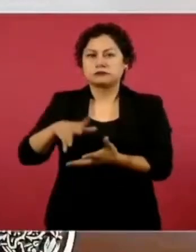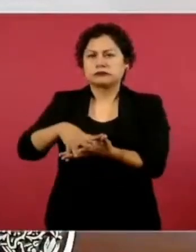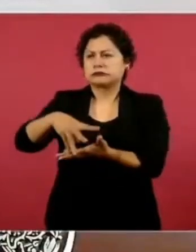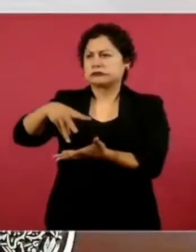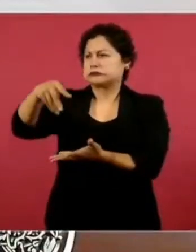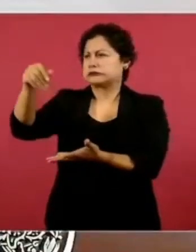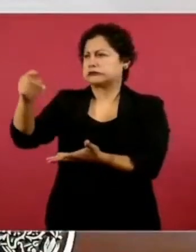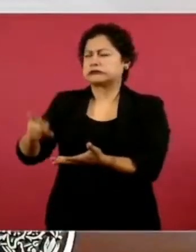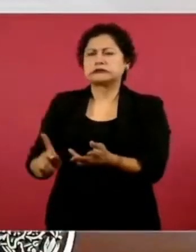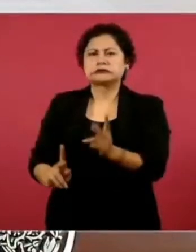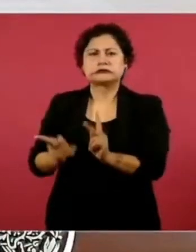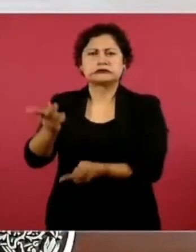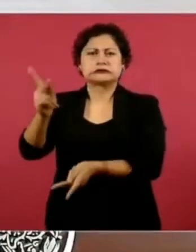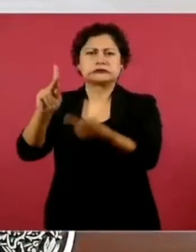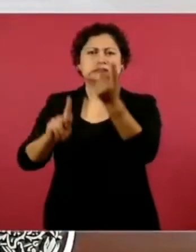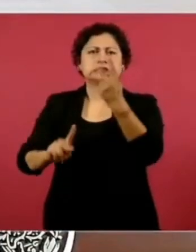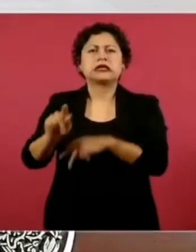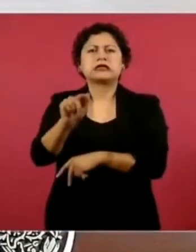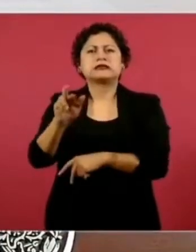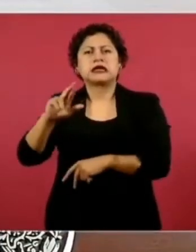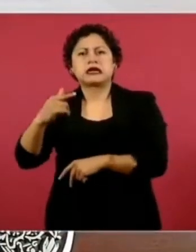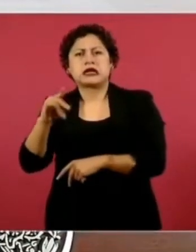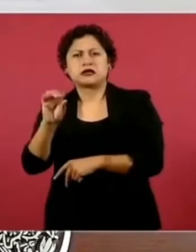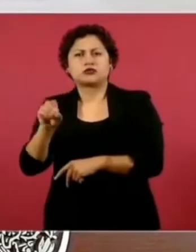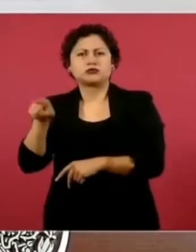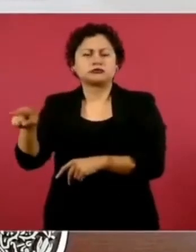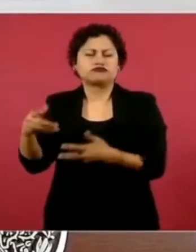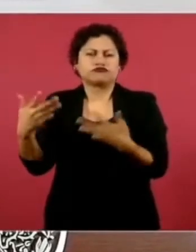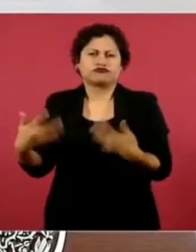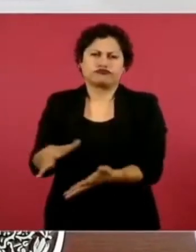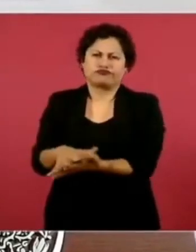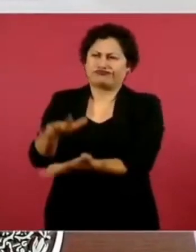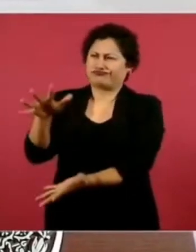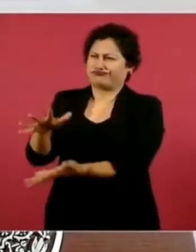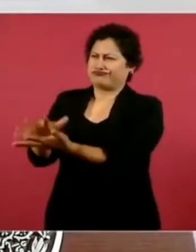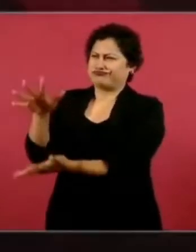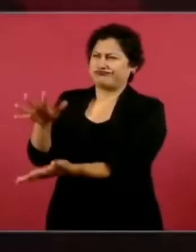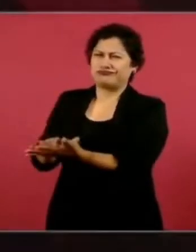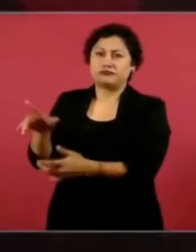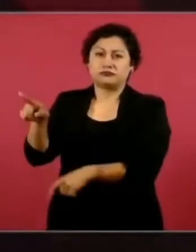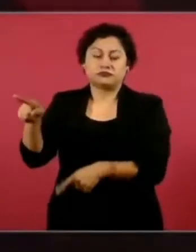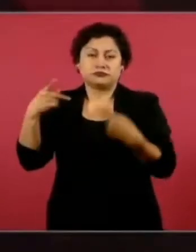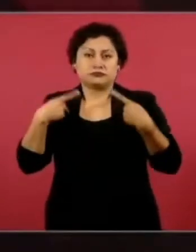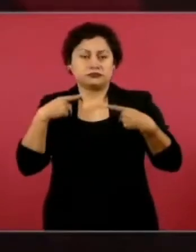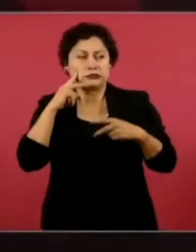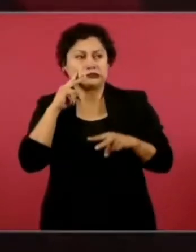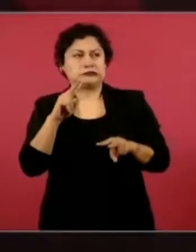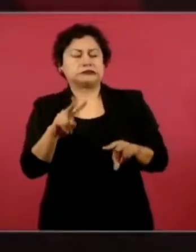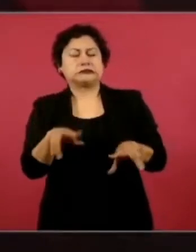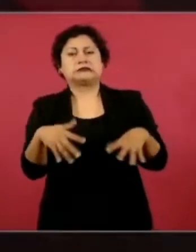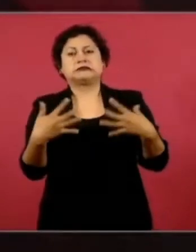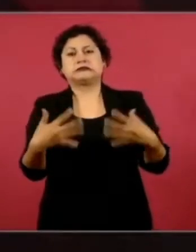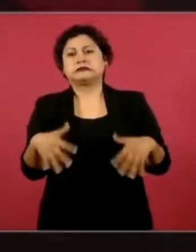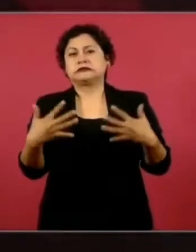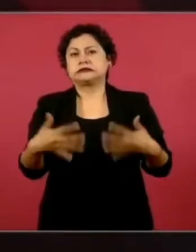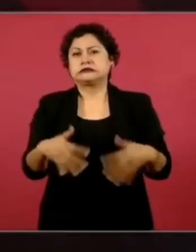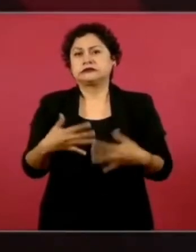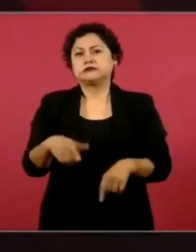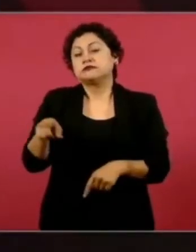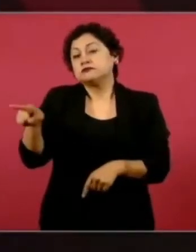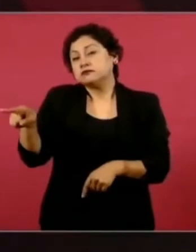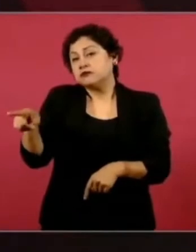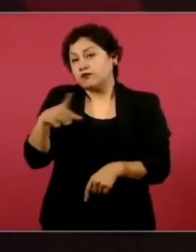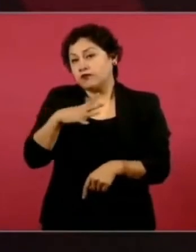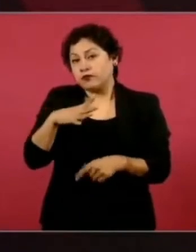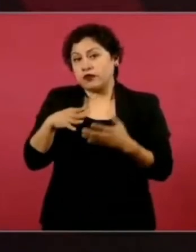ellos rentaban embarcaciones